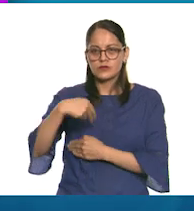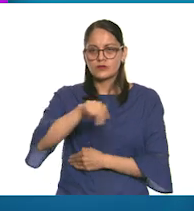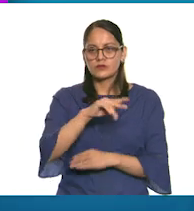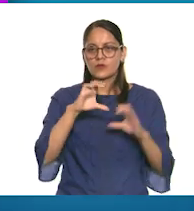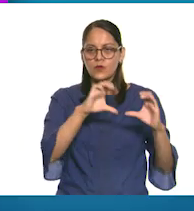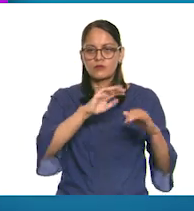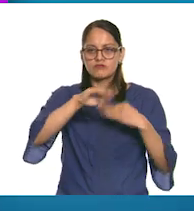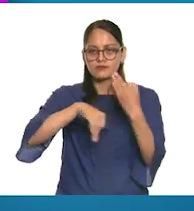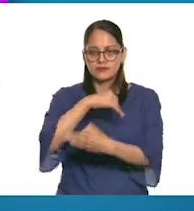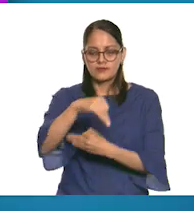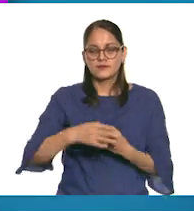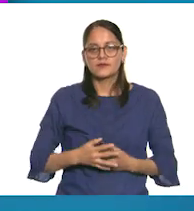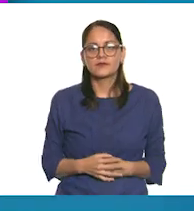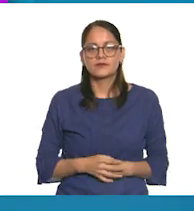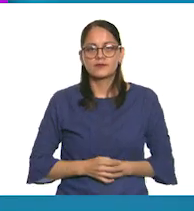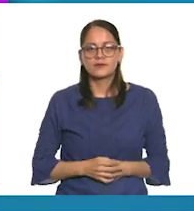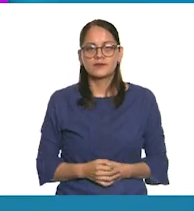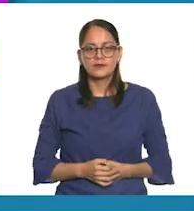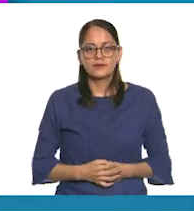a los otros.